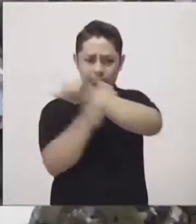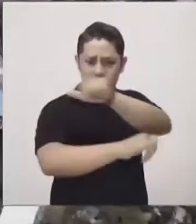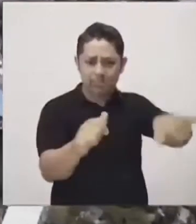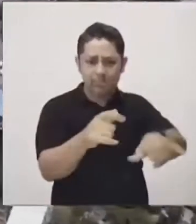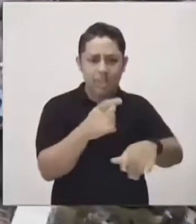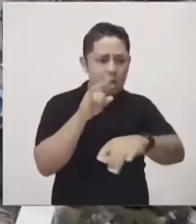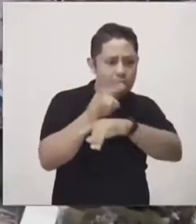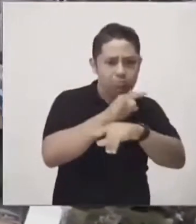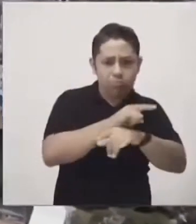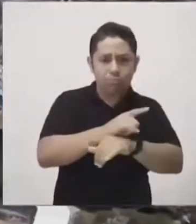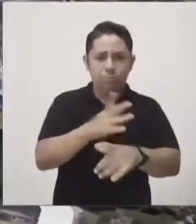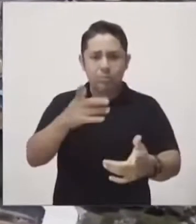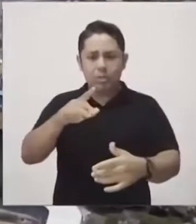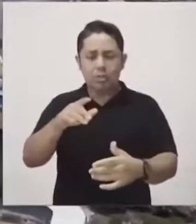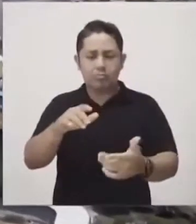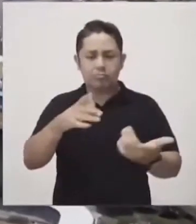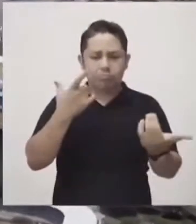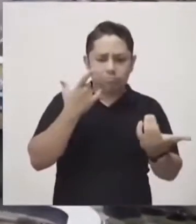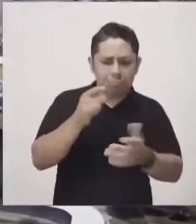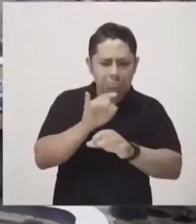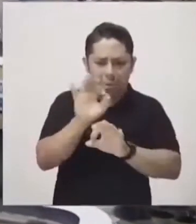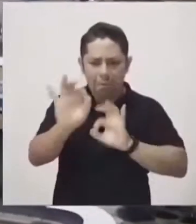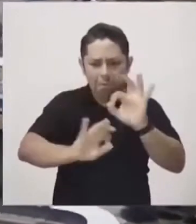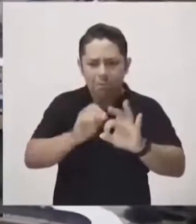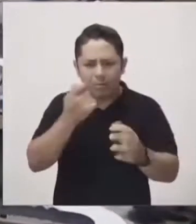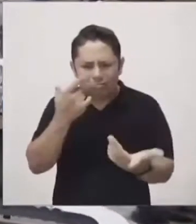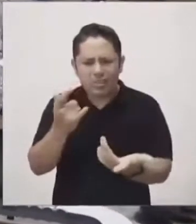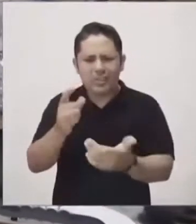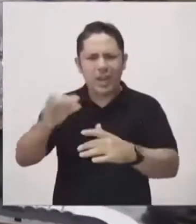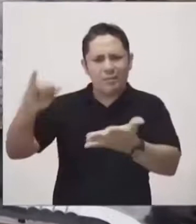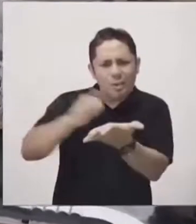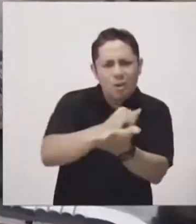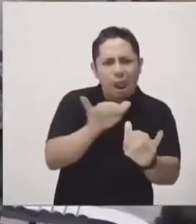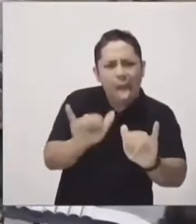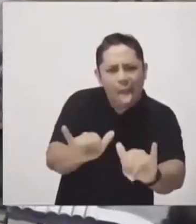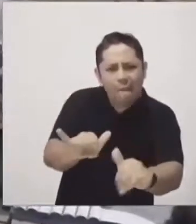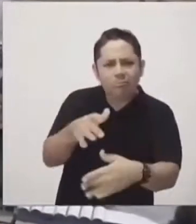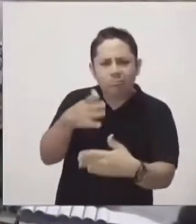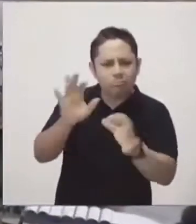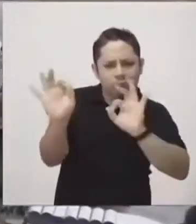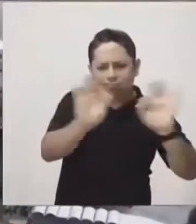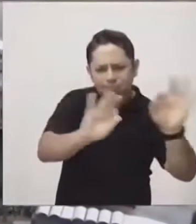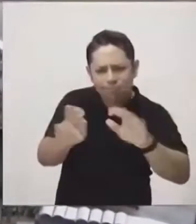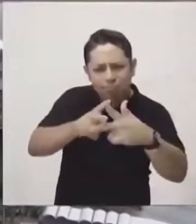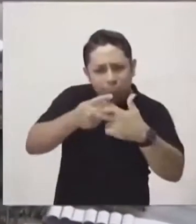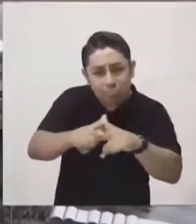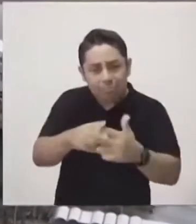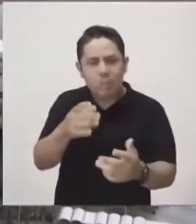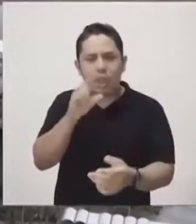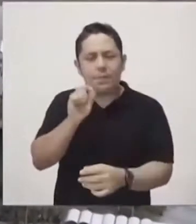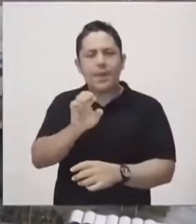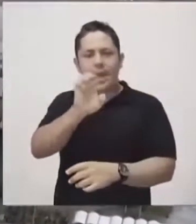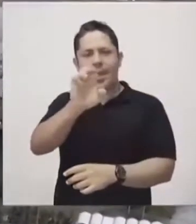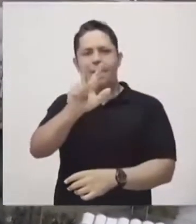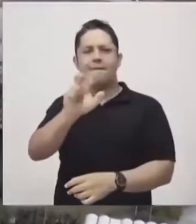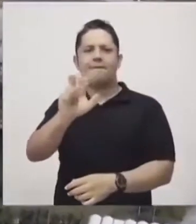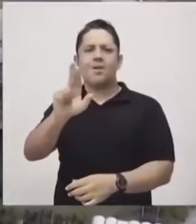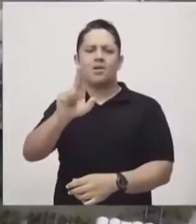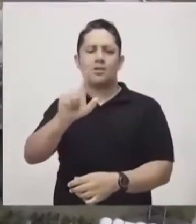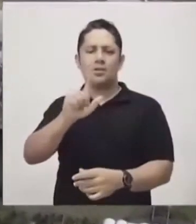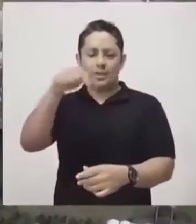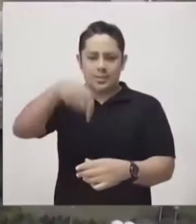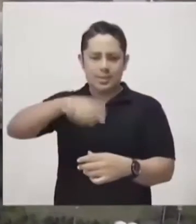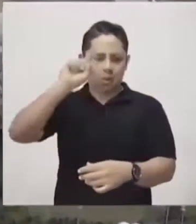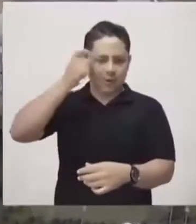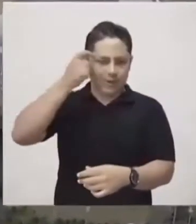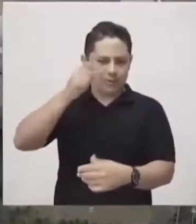Everhackings, precisó en días pasado que solicitó la realización de vuelos pilotos entre el departamento de Antioquia y las Islas. Hemos radicado hoy